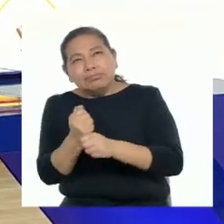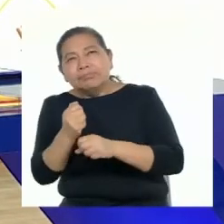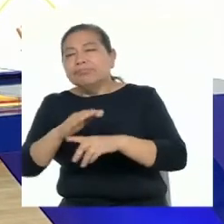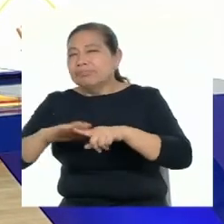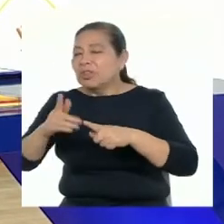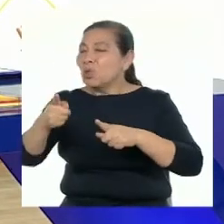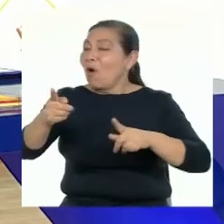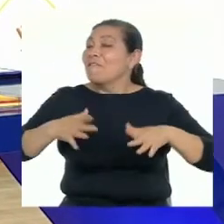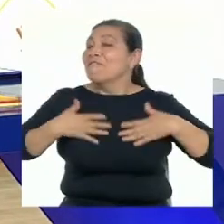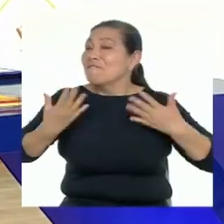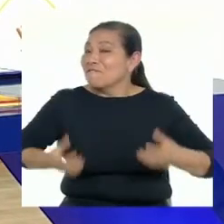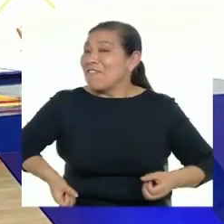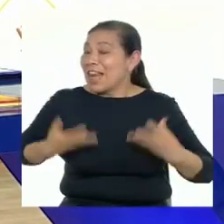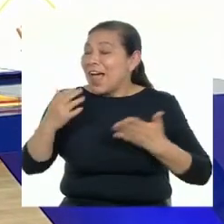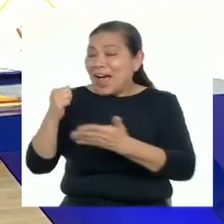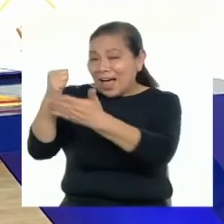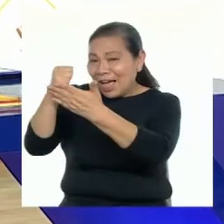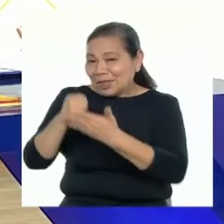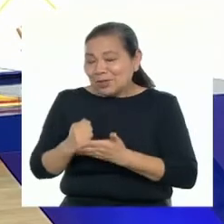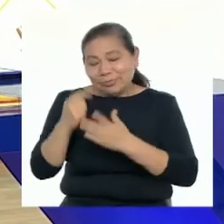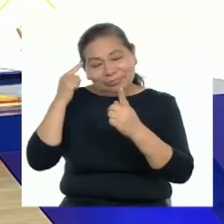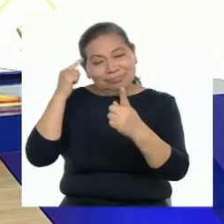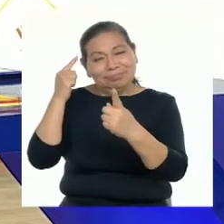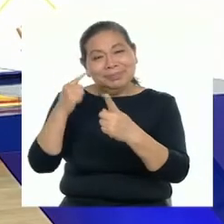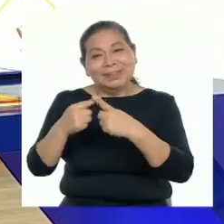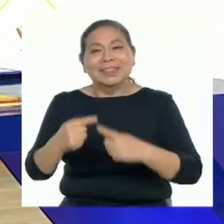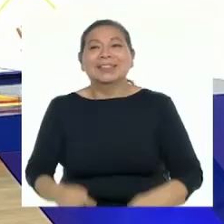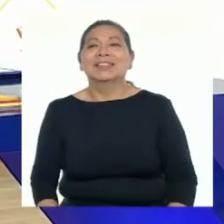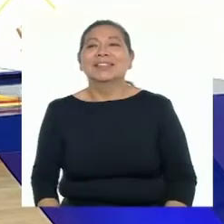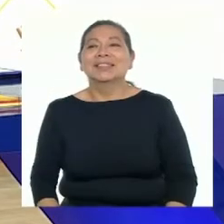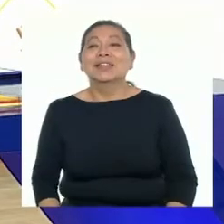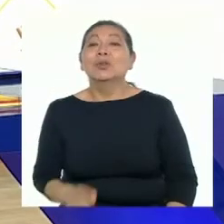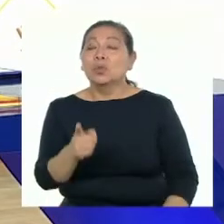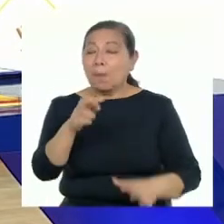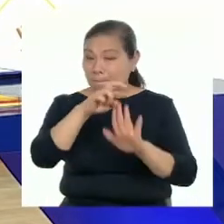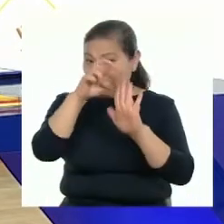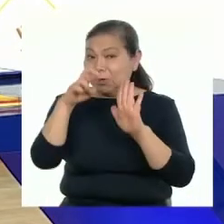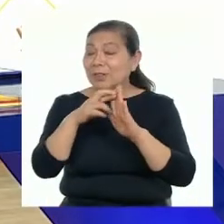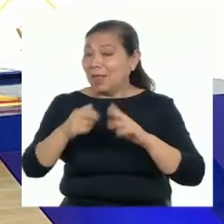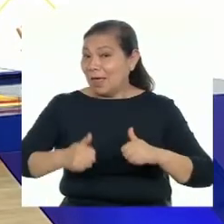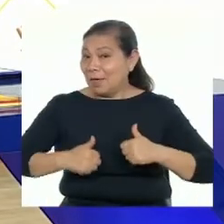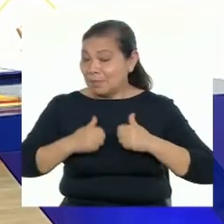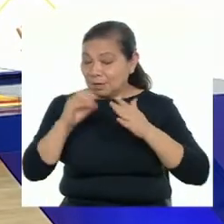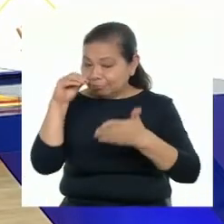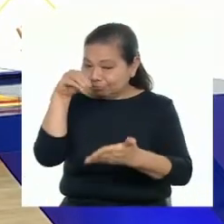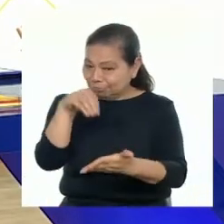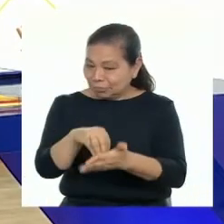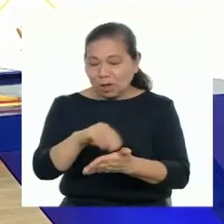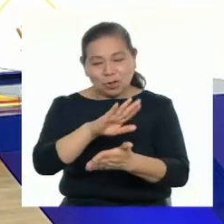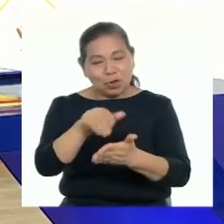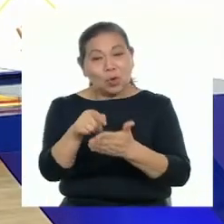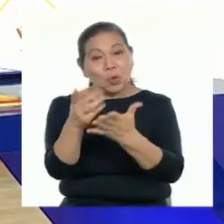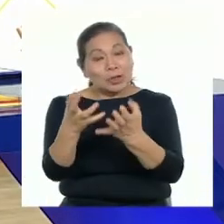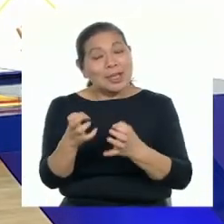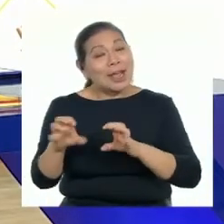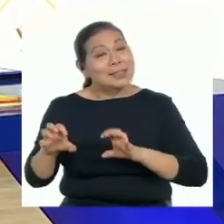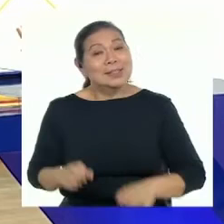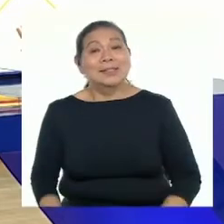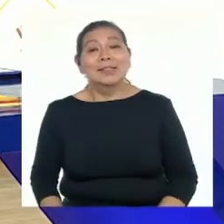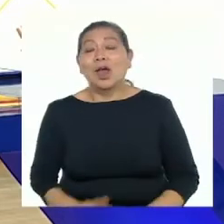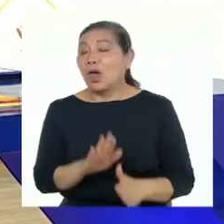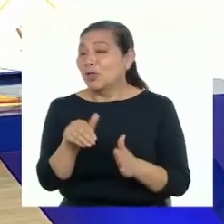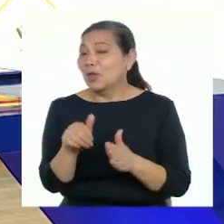que los hagan felices y que les ayuden a alcanzar sus sueños. Elaboren su proyecto de vida y plasmen ahí todo lo que quieren lograr,